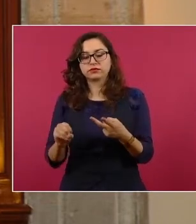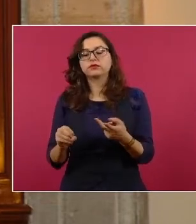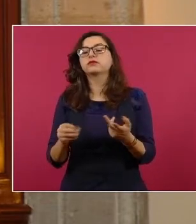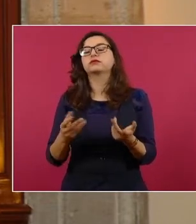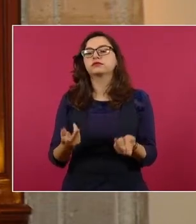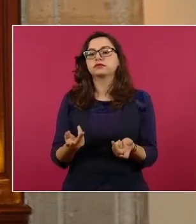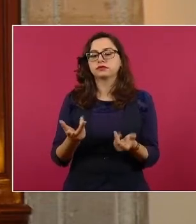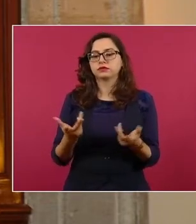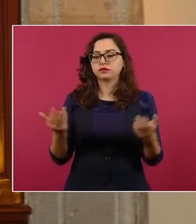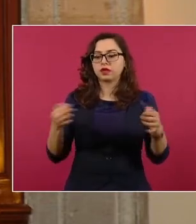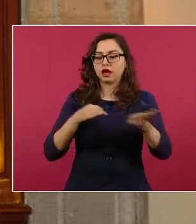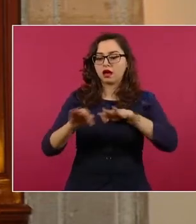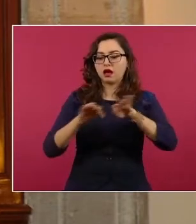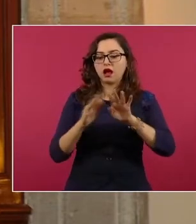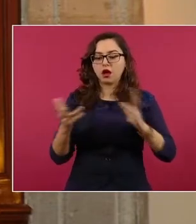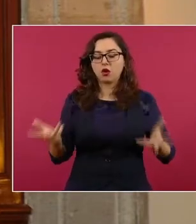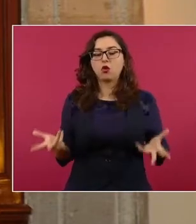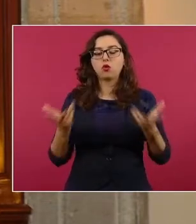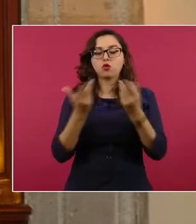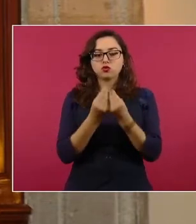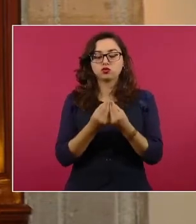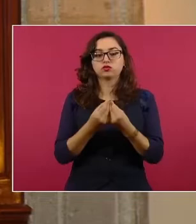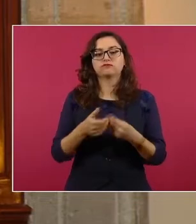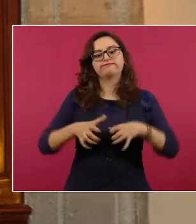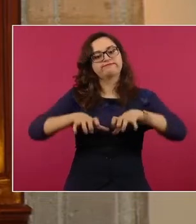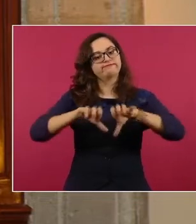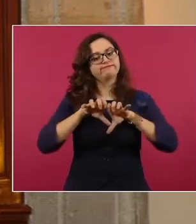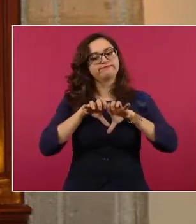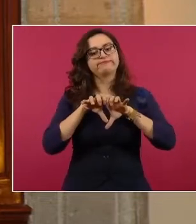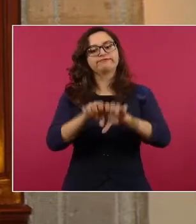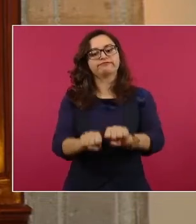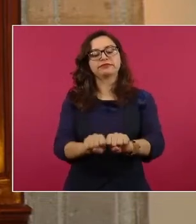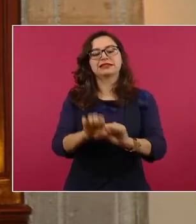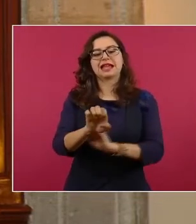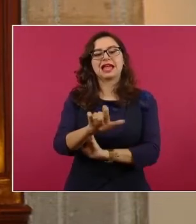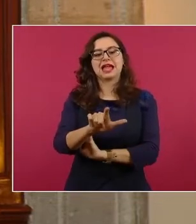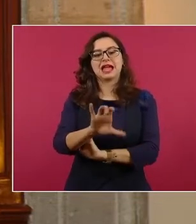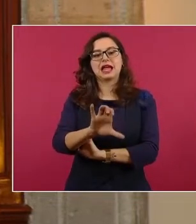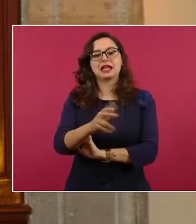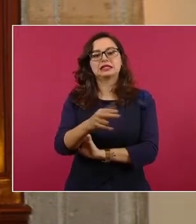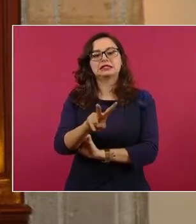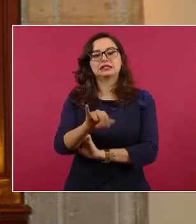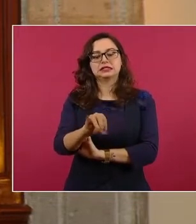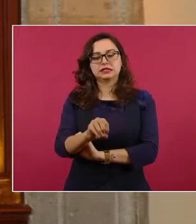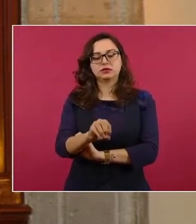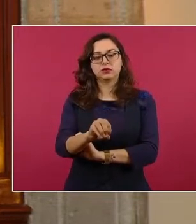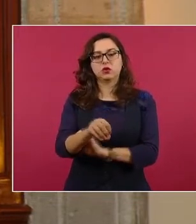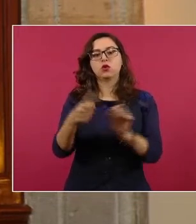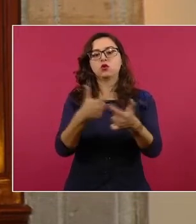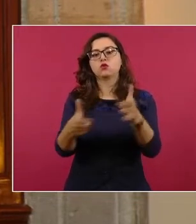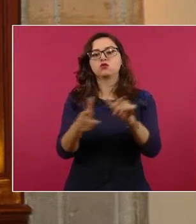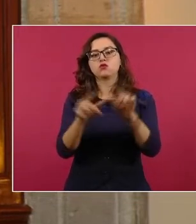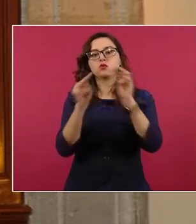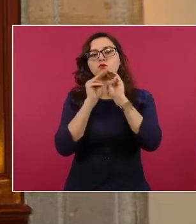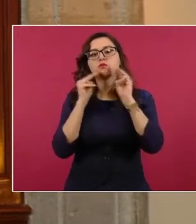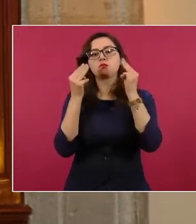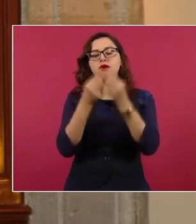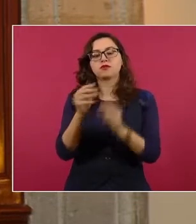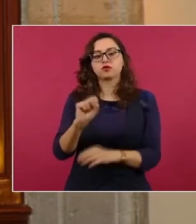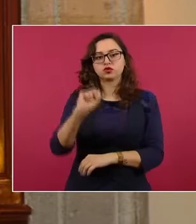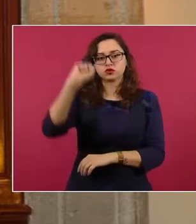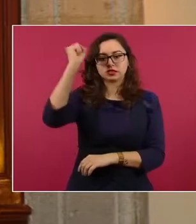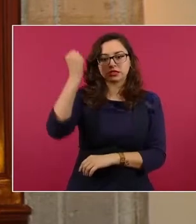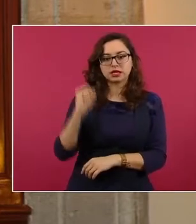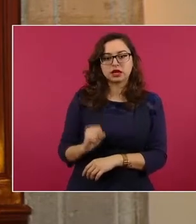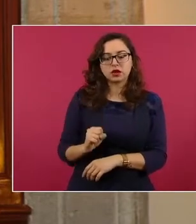la detención del Chivo, presunto líder del cártel de Sinaloa, en la zona sur del